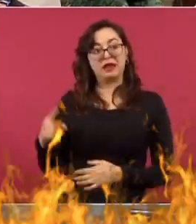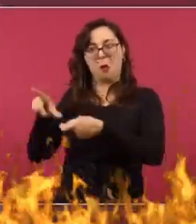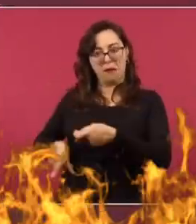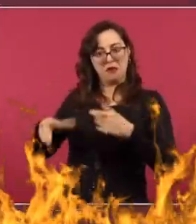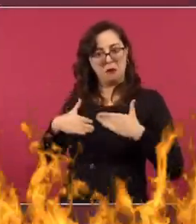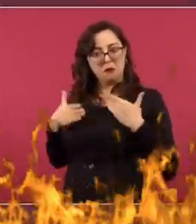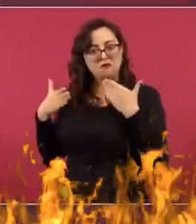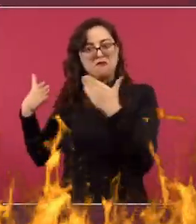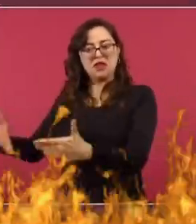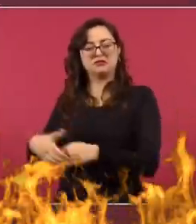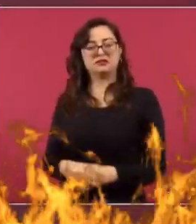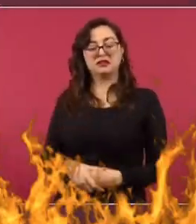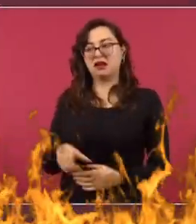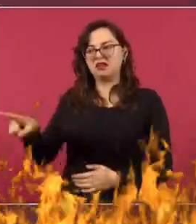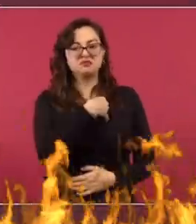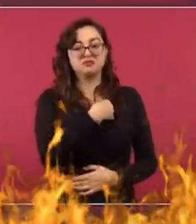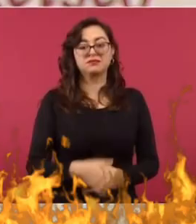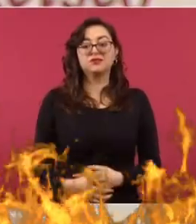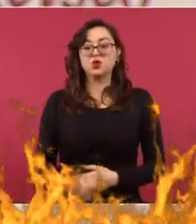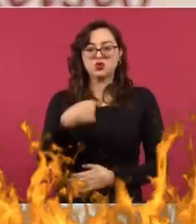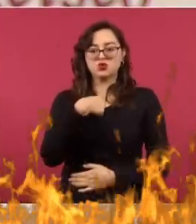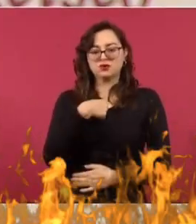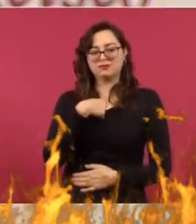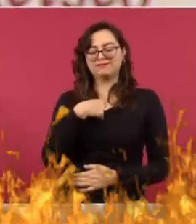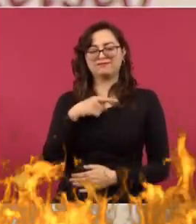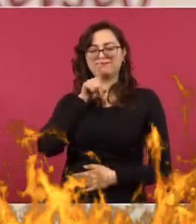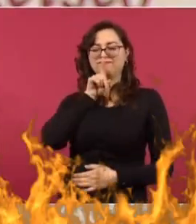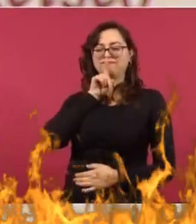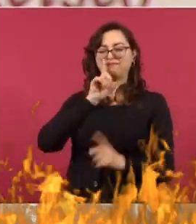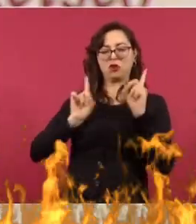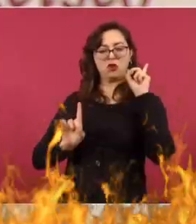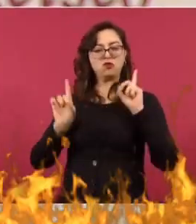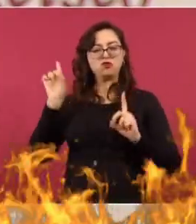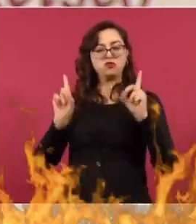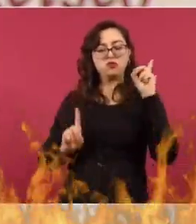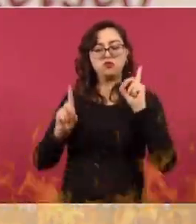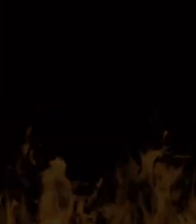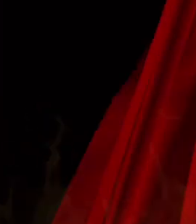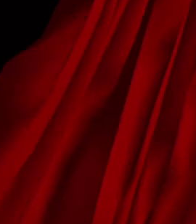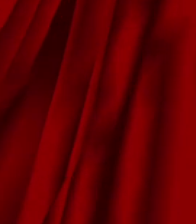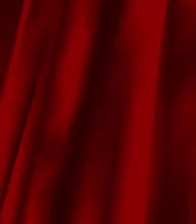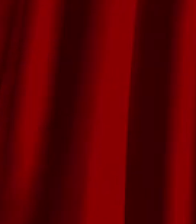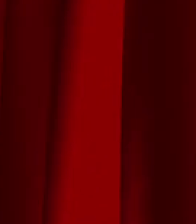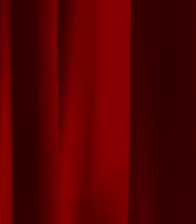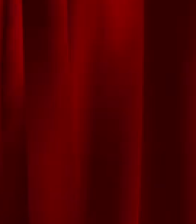importante de México. Ya les había ella dicho que sí al tratado de tercer país seguro, siempre y cuando fuera como en Turquía.